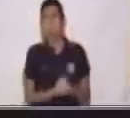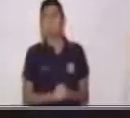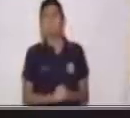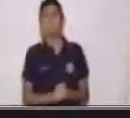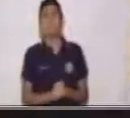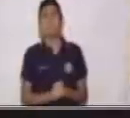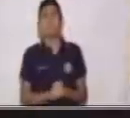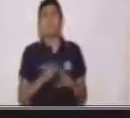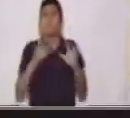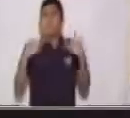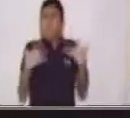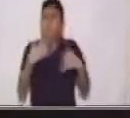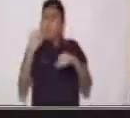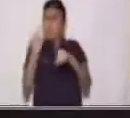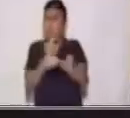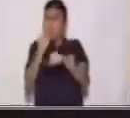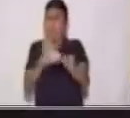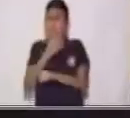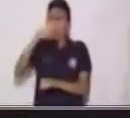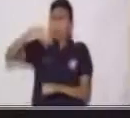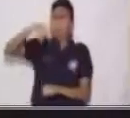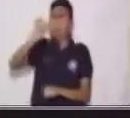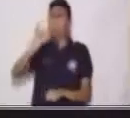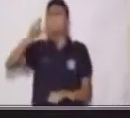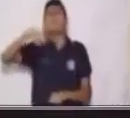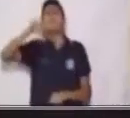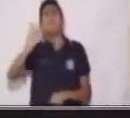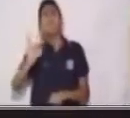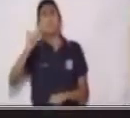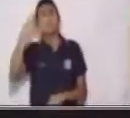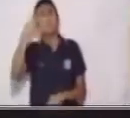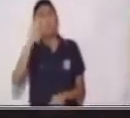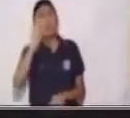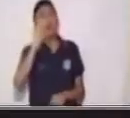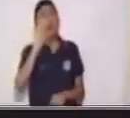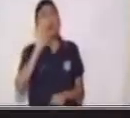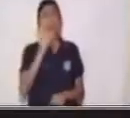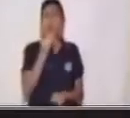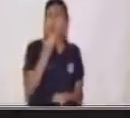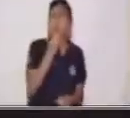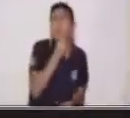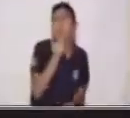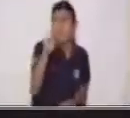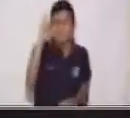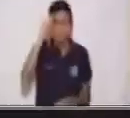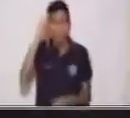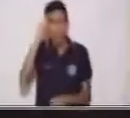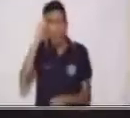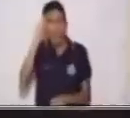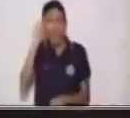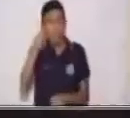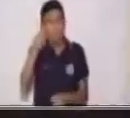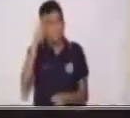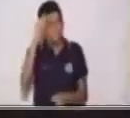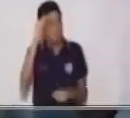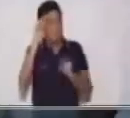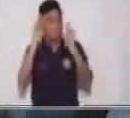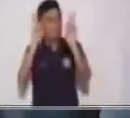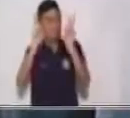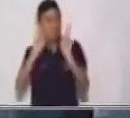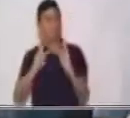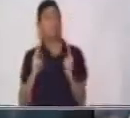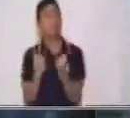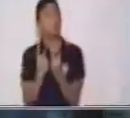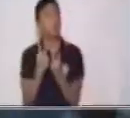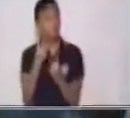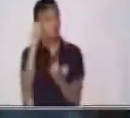¿Qué usa Mimi para la comida? Mira, ¿qué usará para la comida? ¿Será que usa una